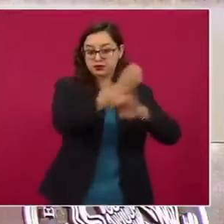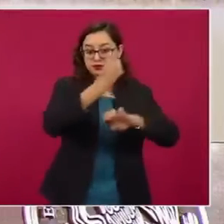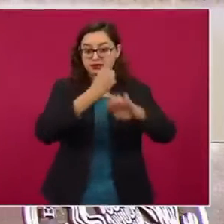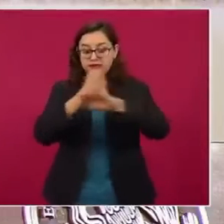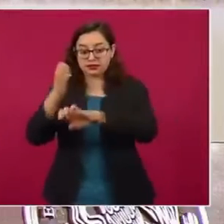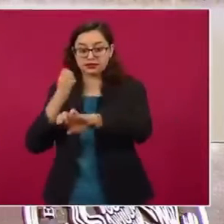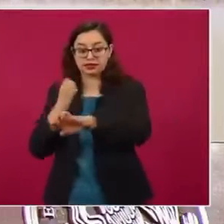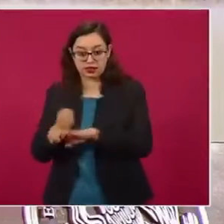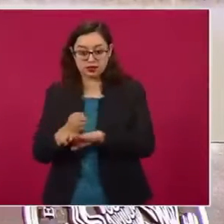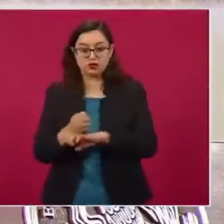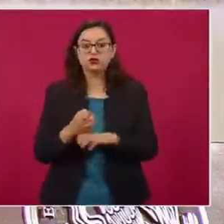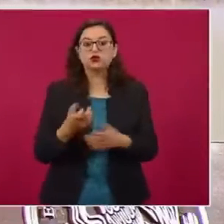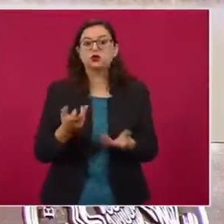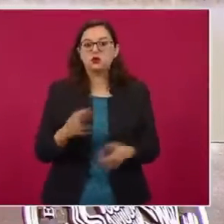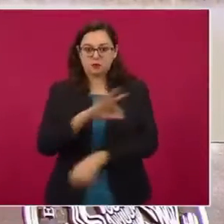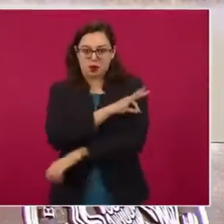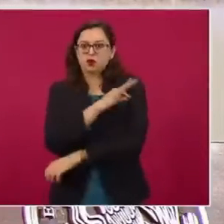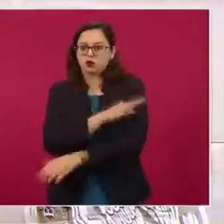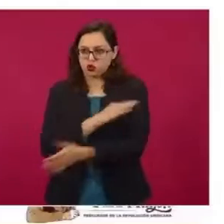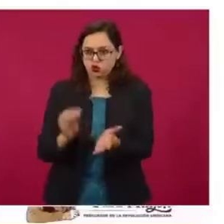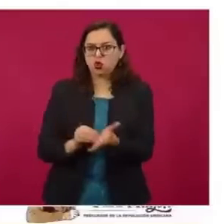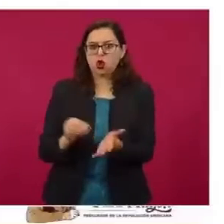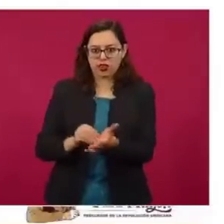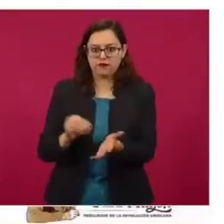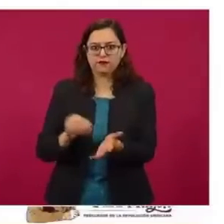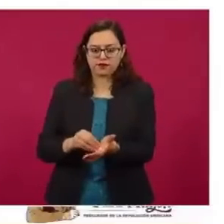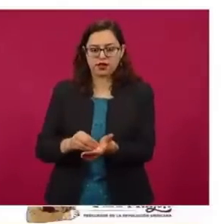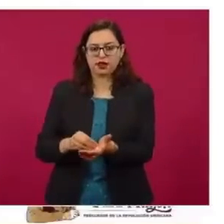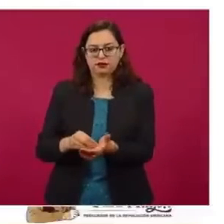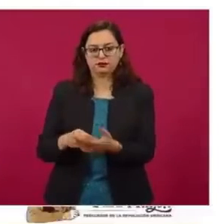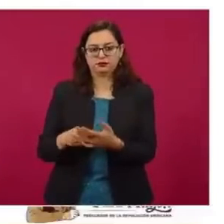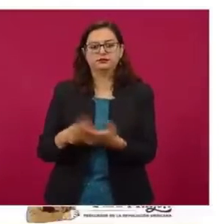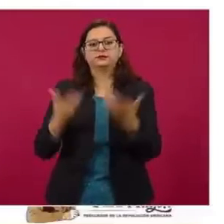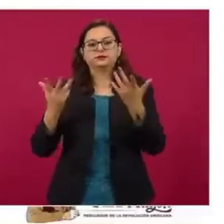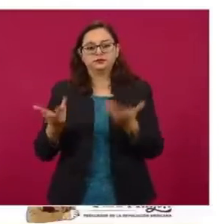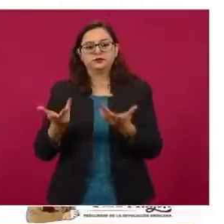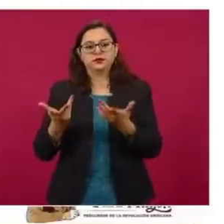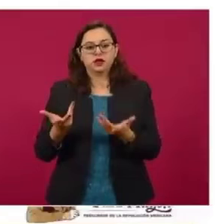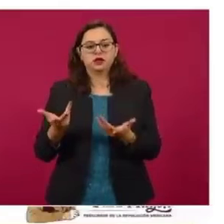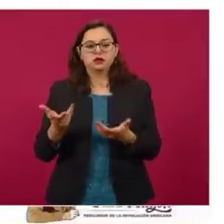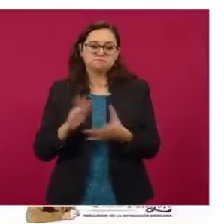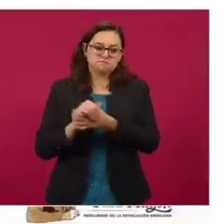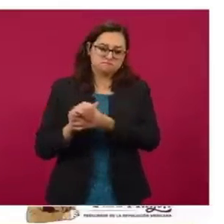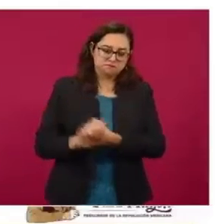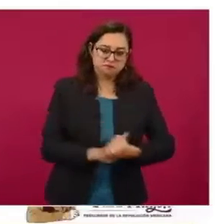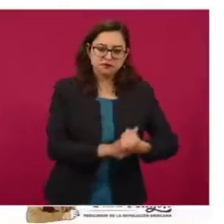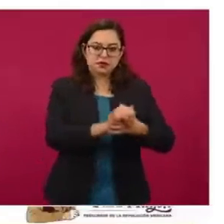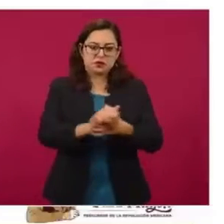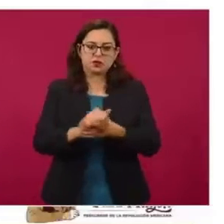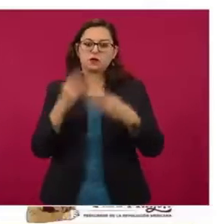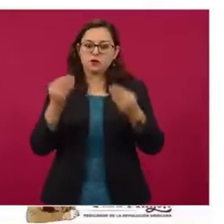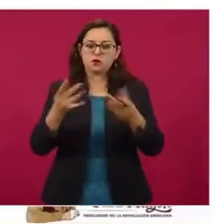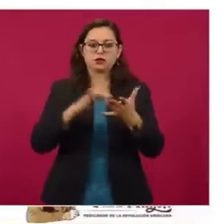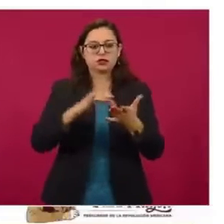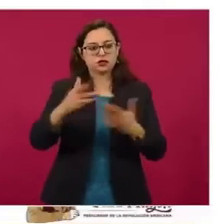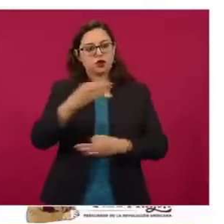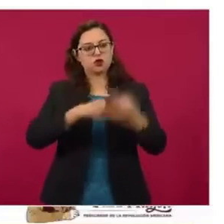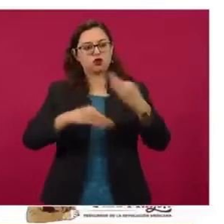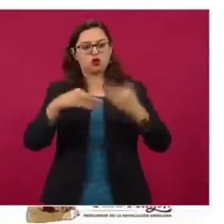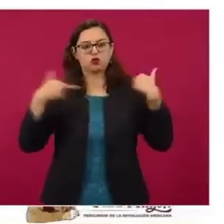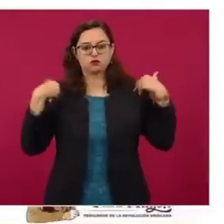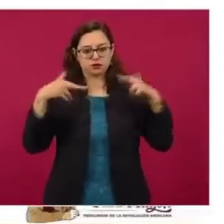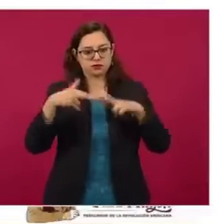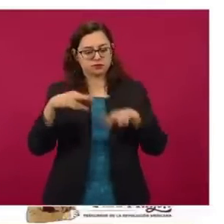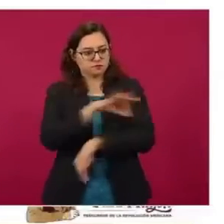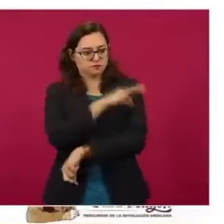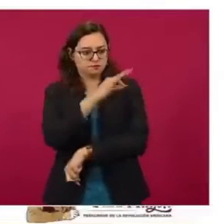continuación, que ahorita están en el proceso de vacunación y a cuales les enviamos un saludo y un agradecimiento a todos los que están participando